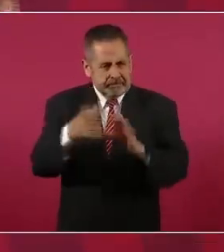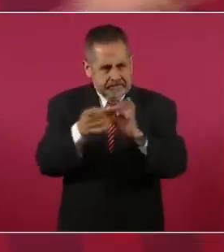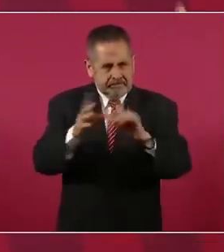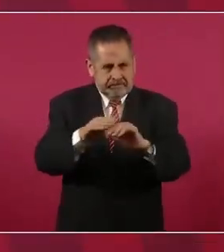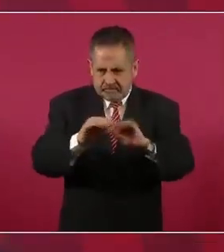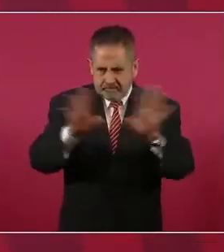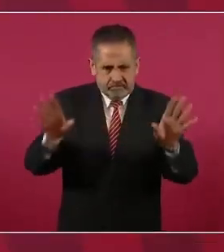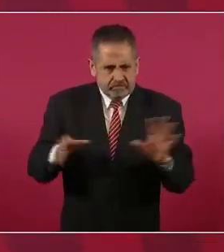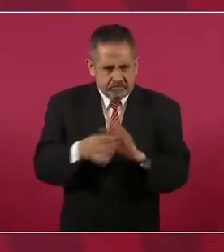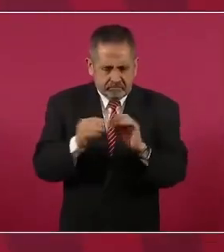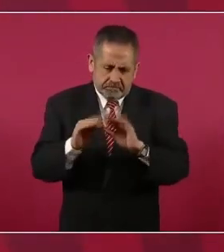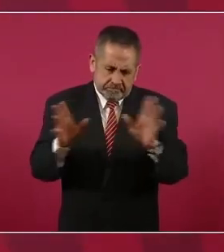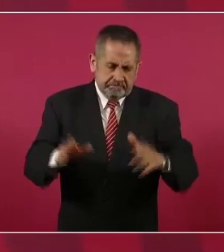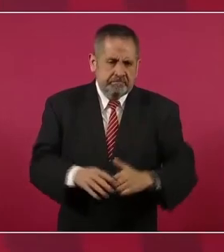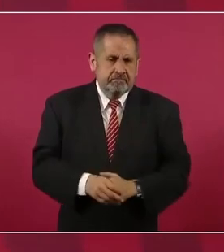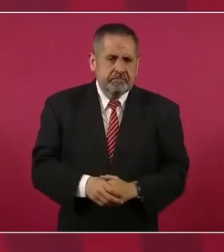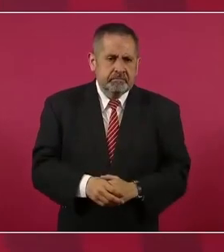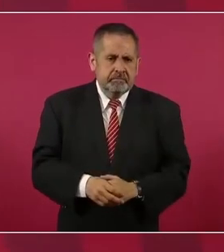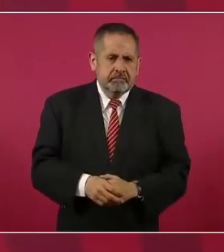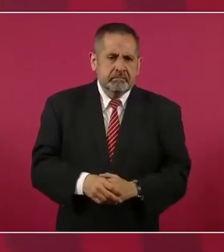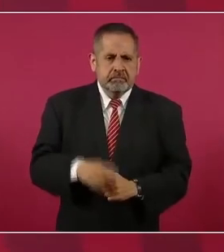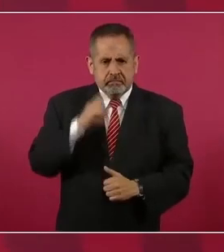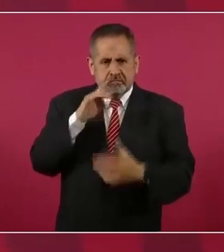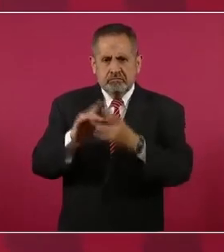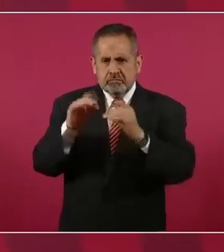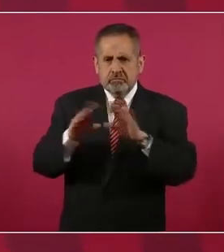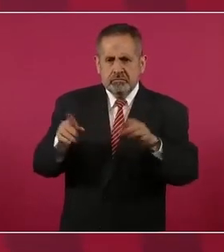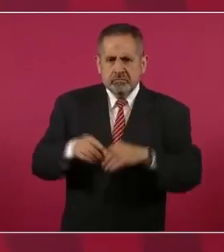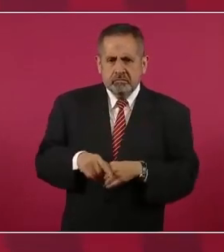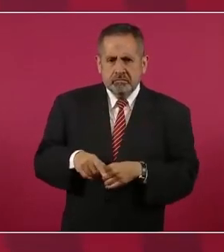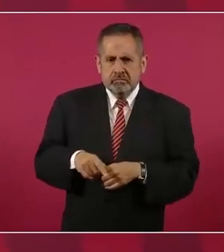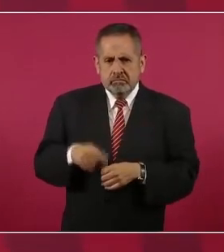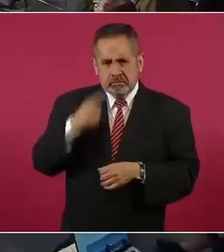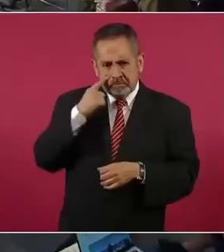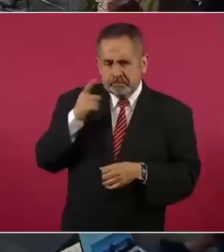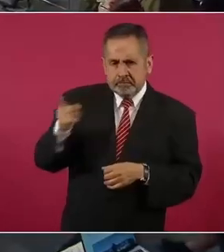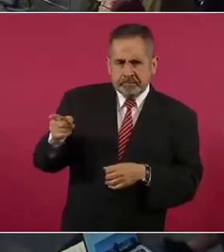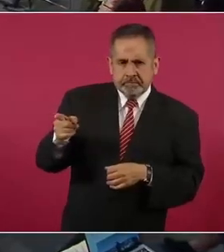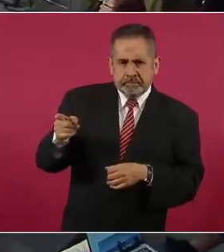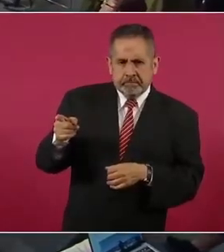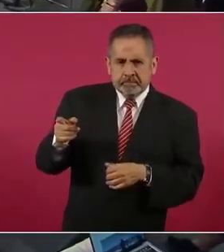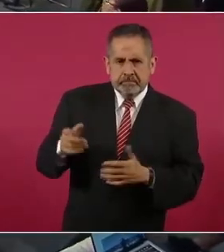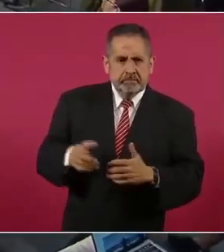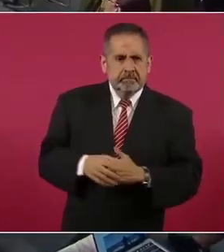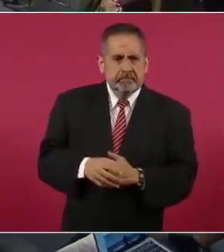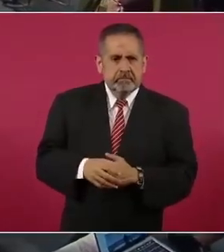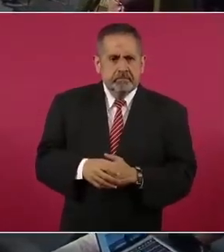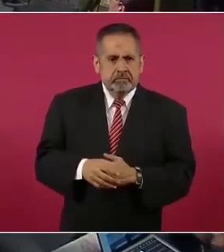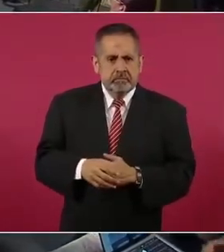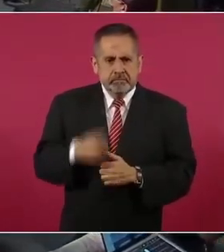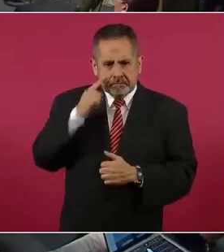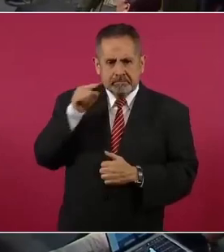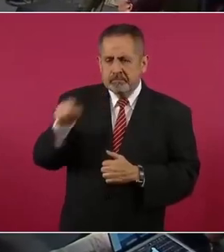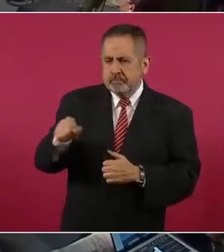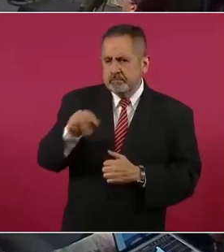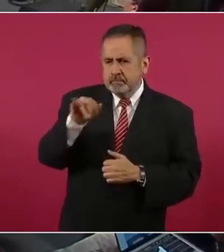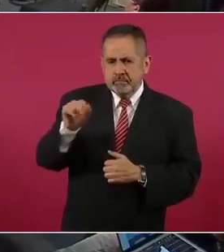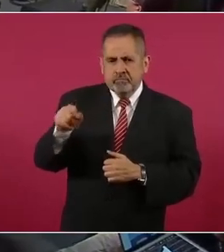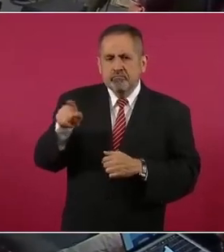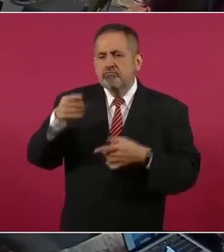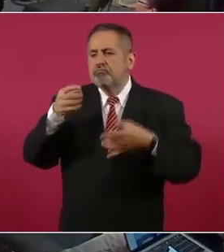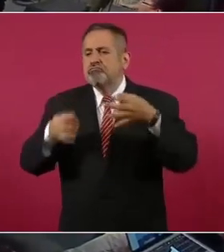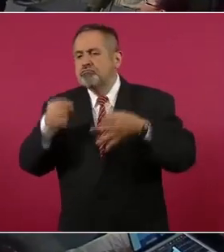aclararlo nada más, hay que aclararlo, ahí va a ayudar, mira, aquí está, lo nombramos. Me dijo